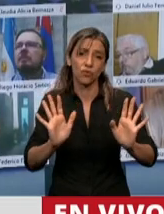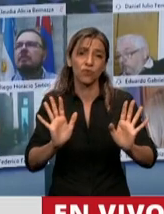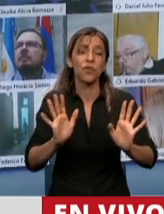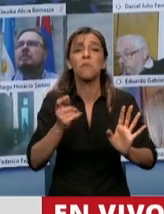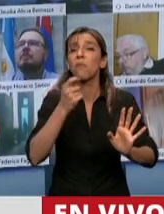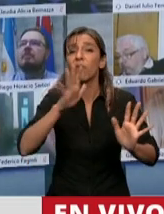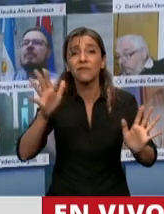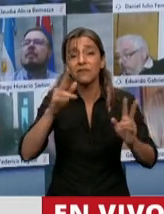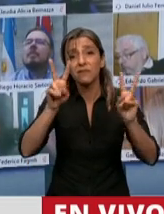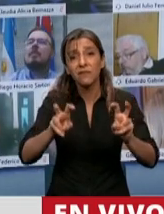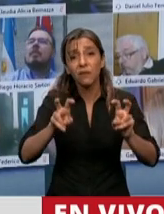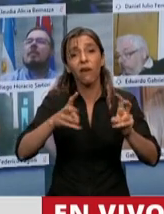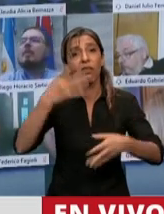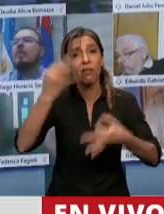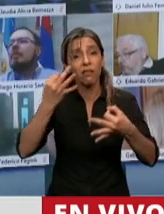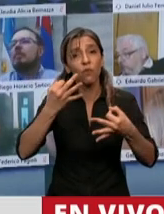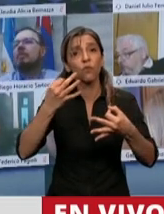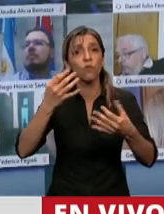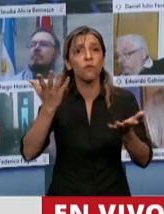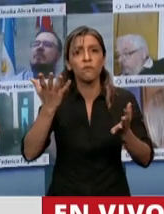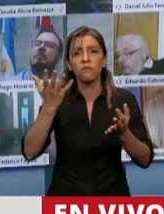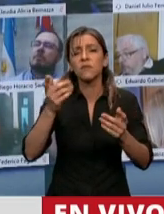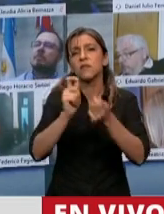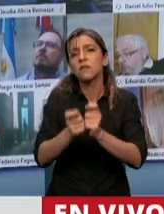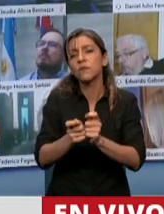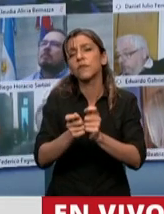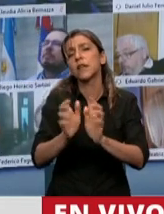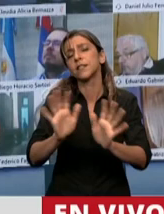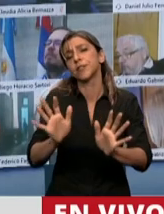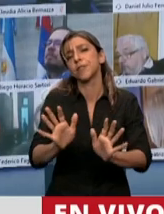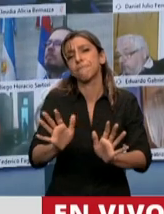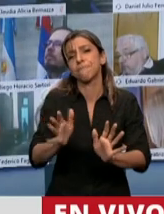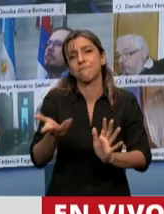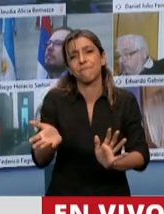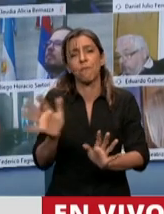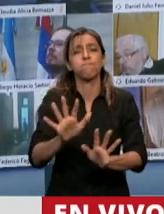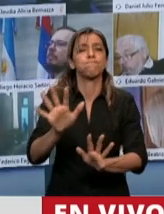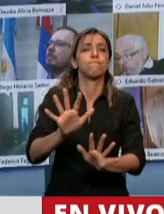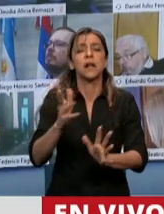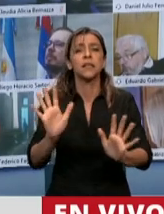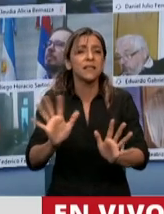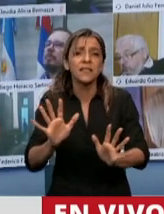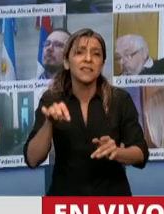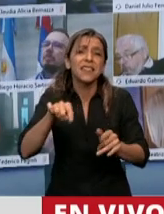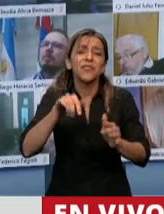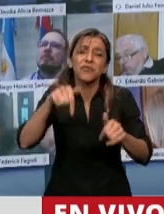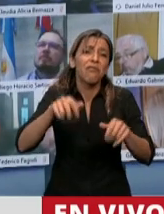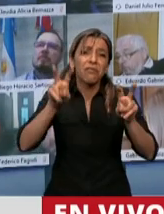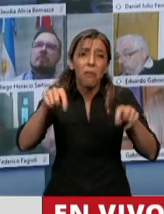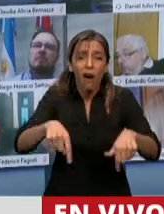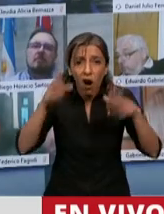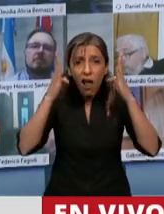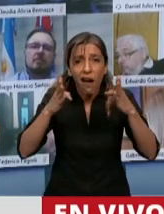sospecha de que se ponen dos o tres temas de zanahoria para tratar otros más importantes que van a afectar verdaderamente